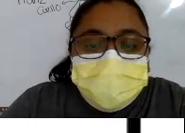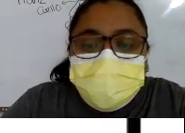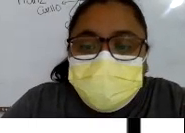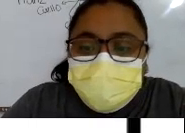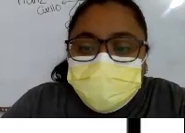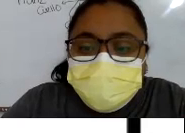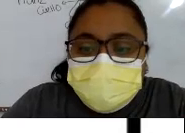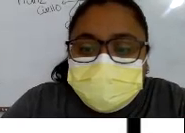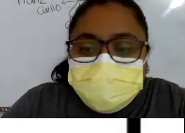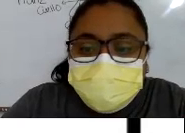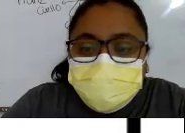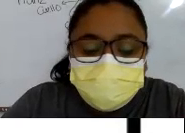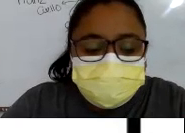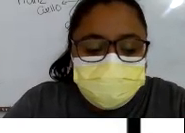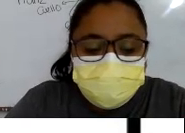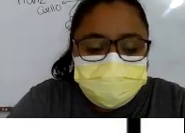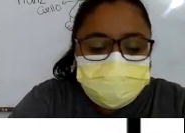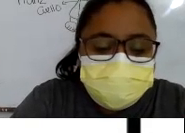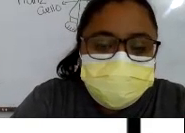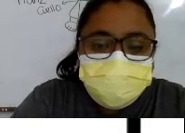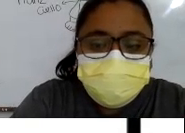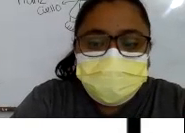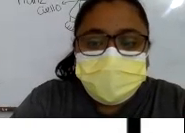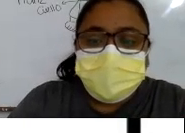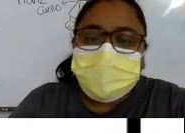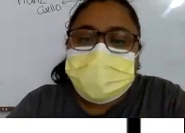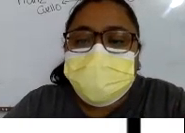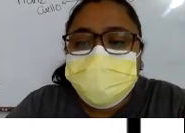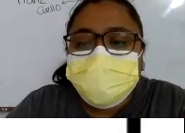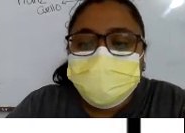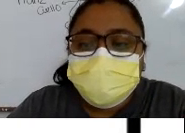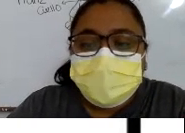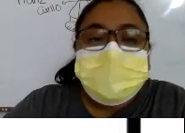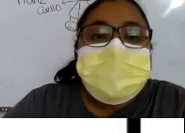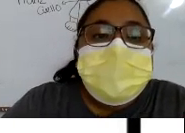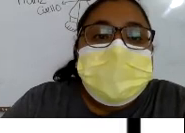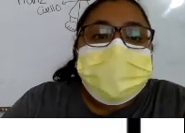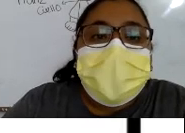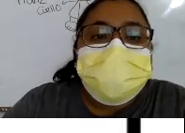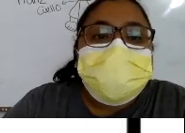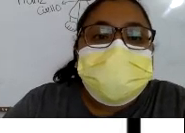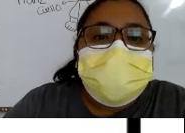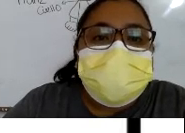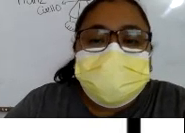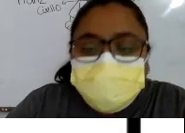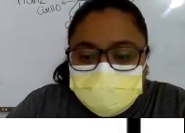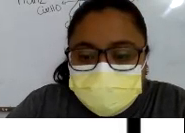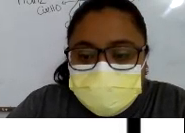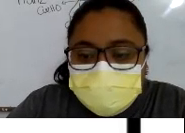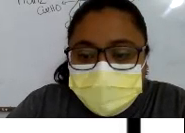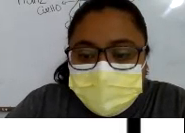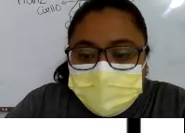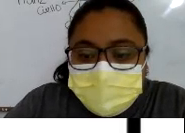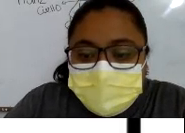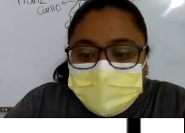El Cuello Con su Letra Así Bien Bonita Cuello Acá Vamos A señalar También